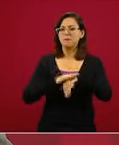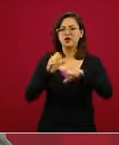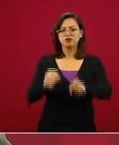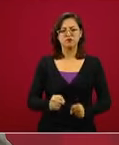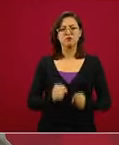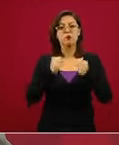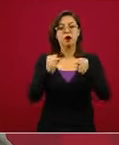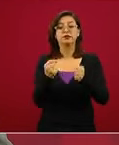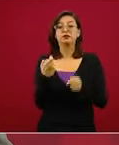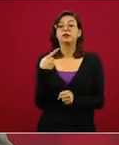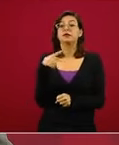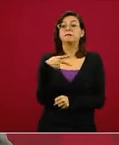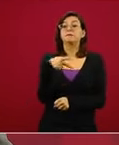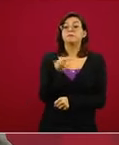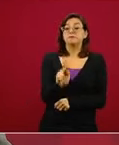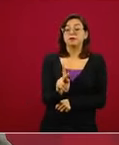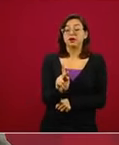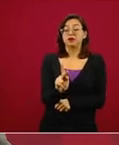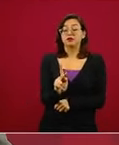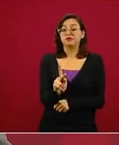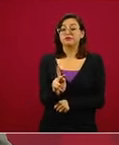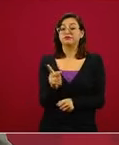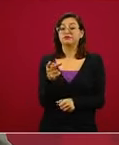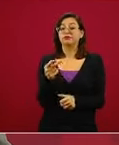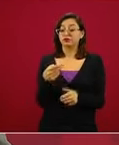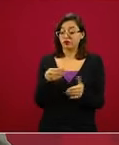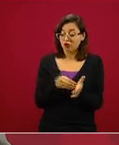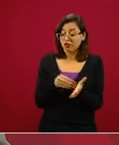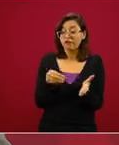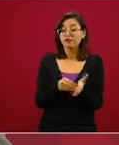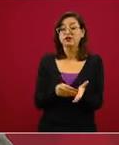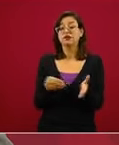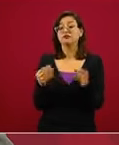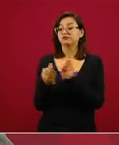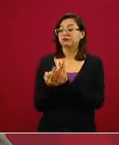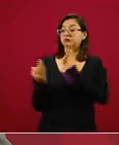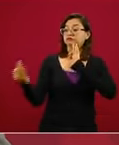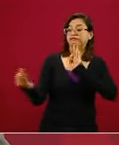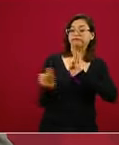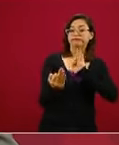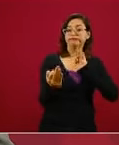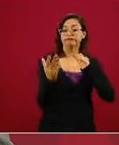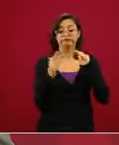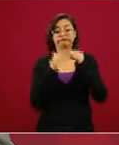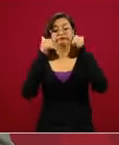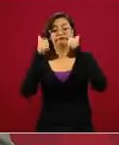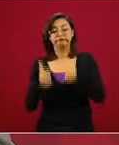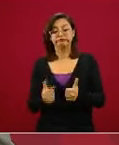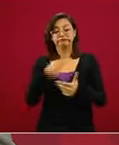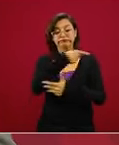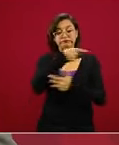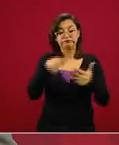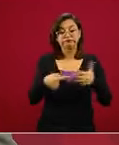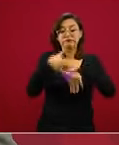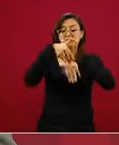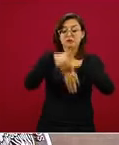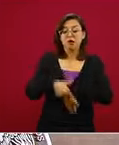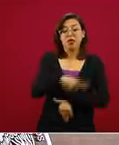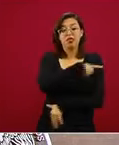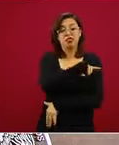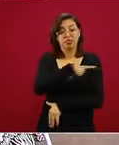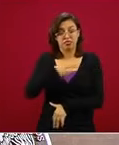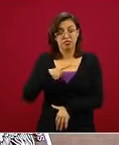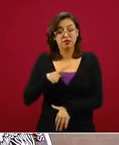las recomendaciones de guardar la sana distancia. Hoy les presentamos las